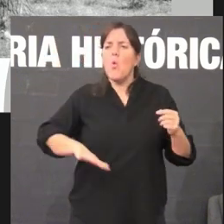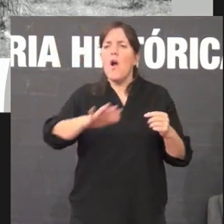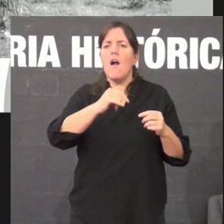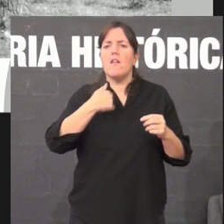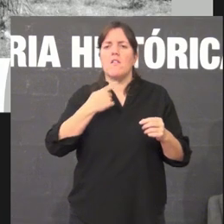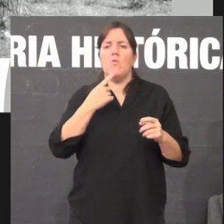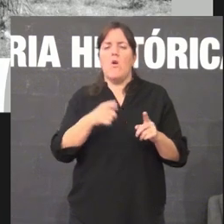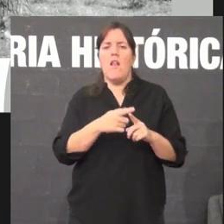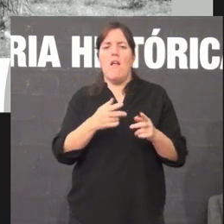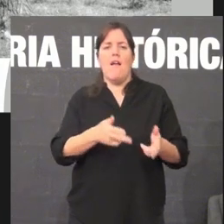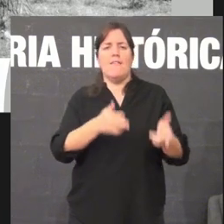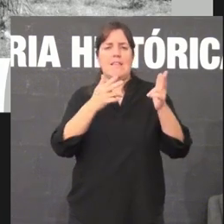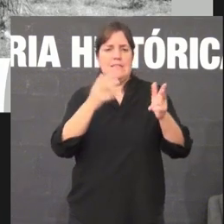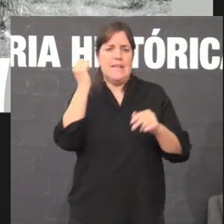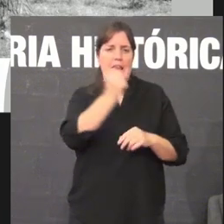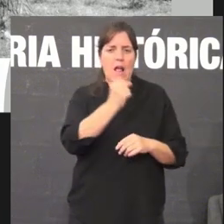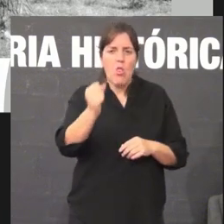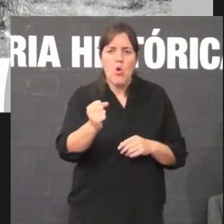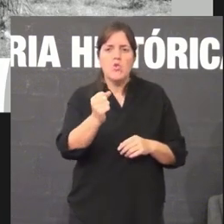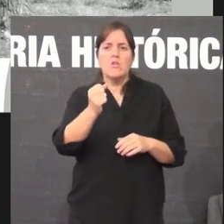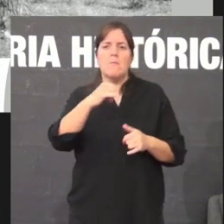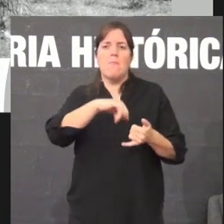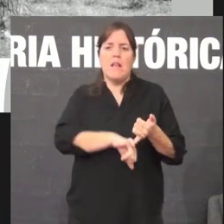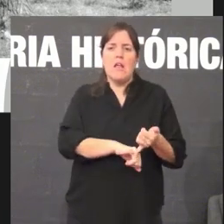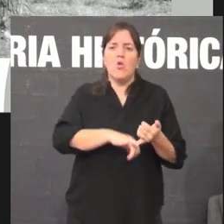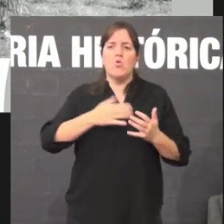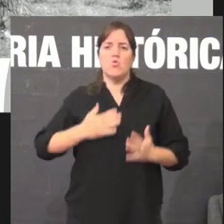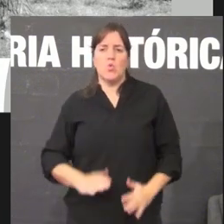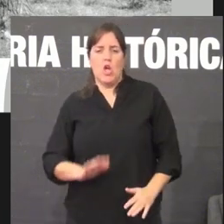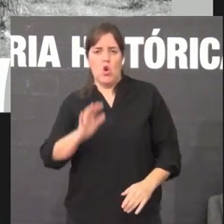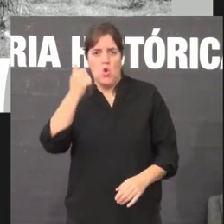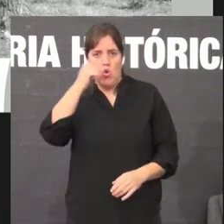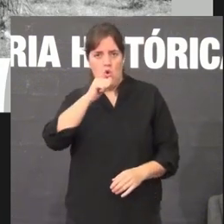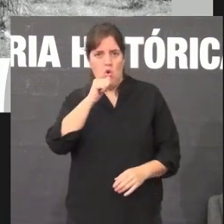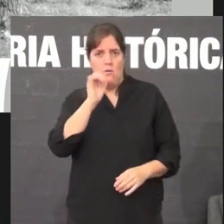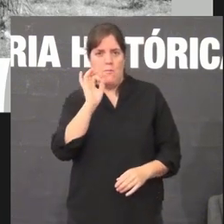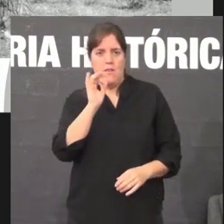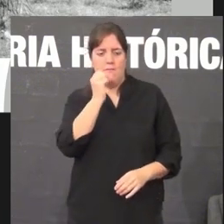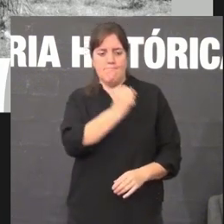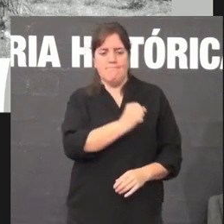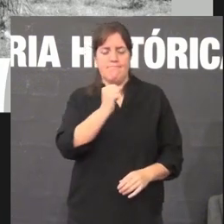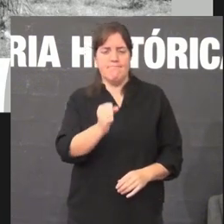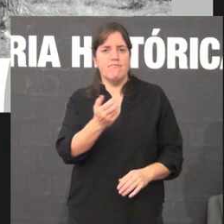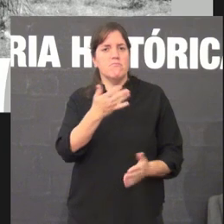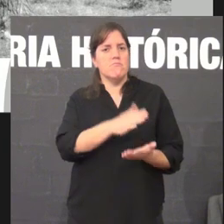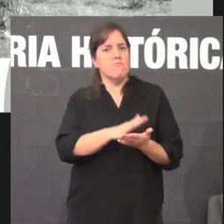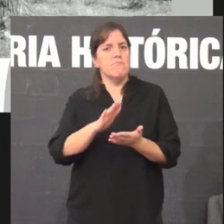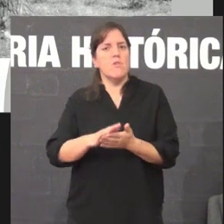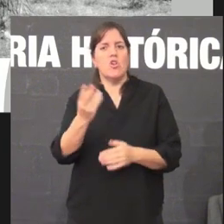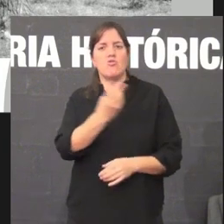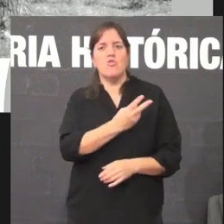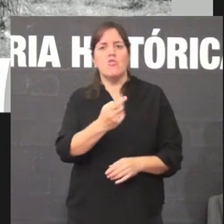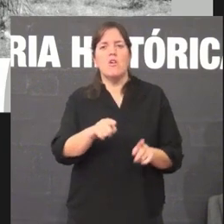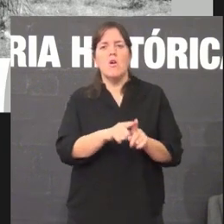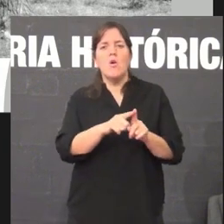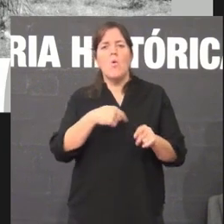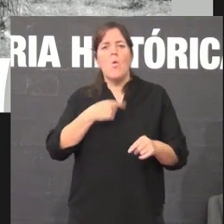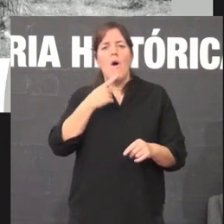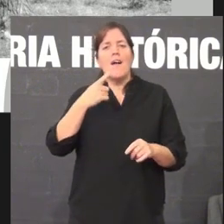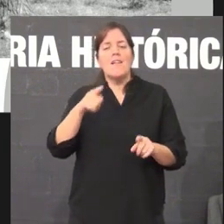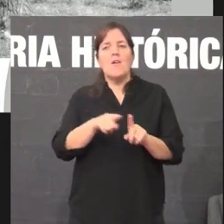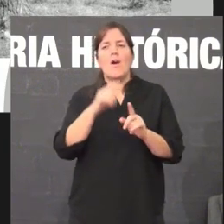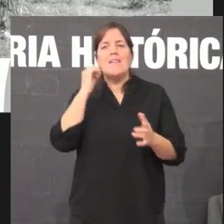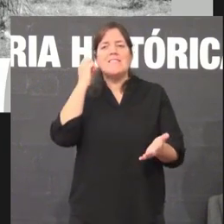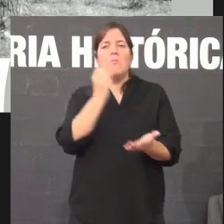o seu marido e o seu fillo. Onde tentan simbolizar o trauma que non é